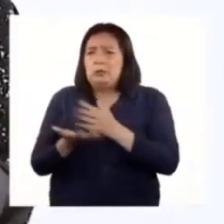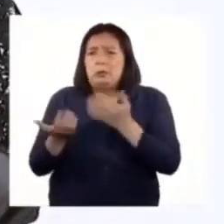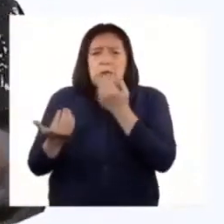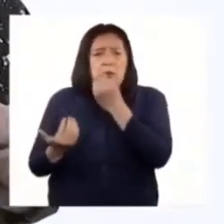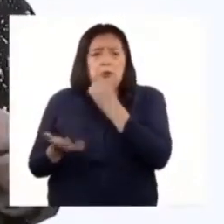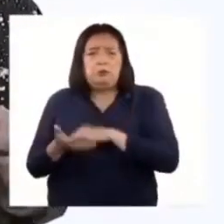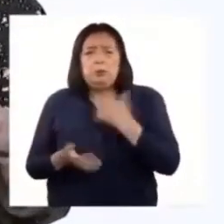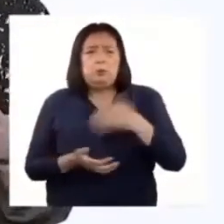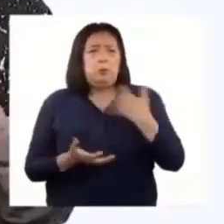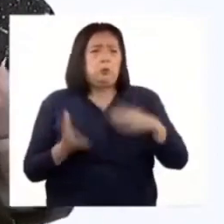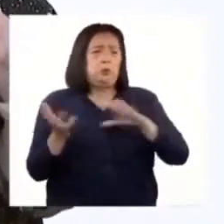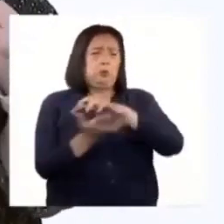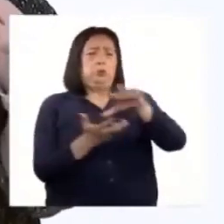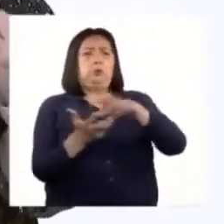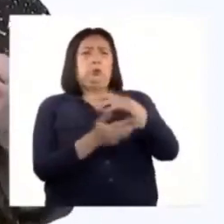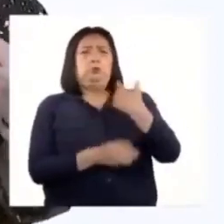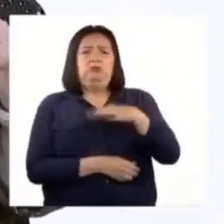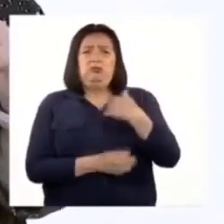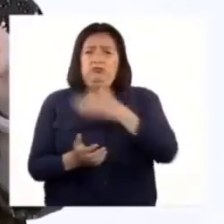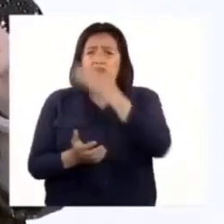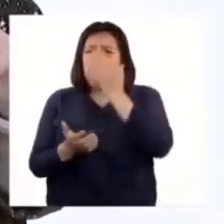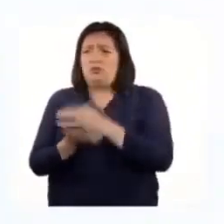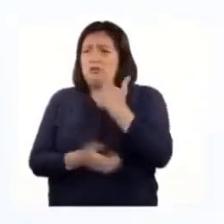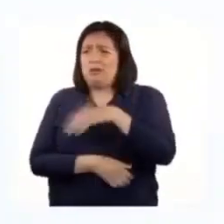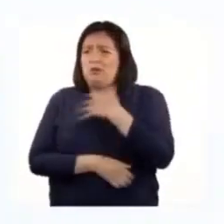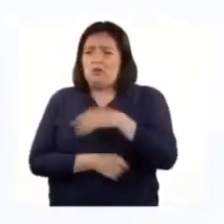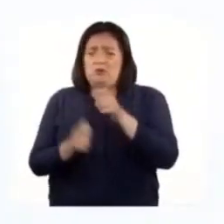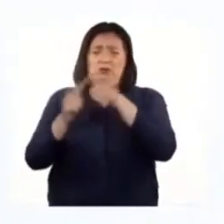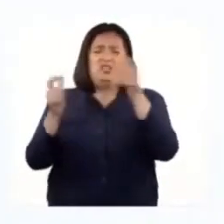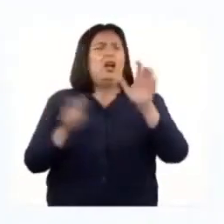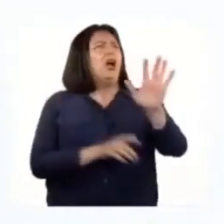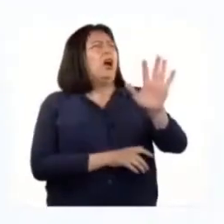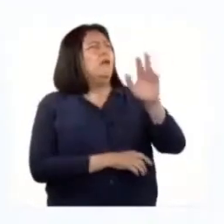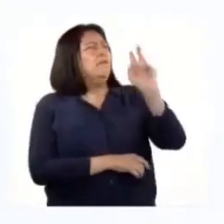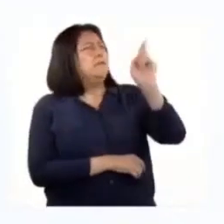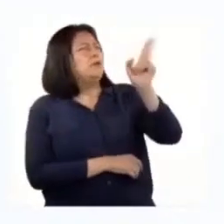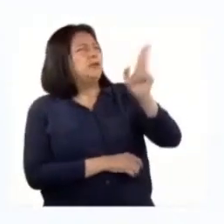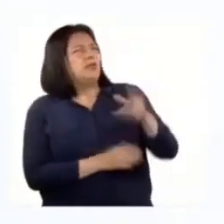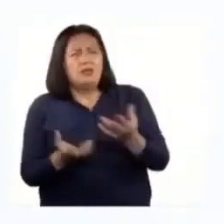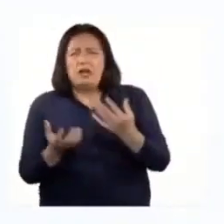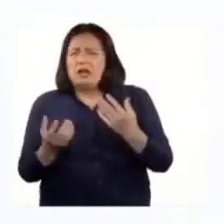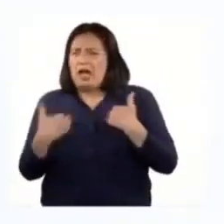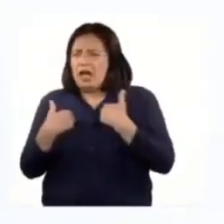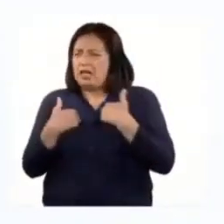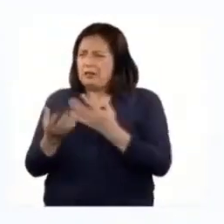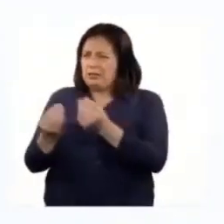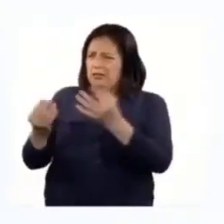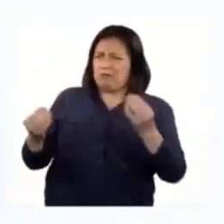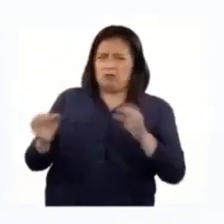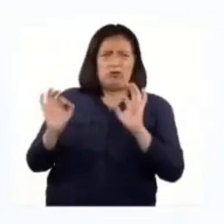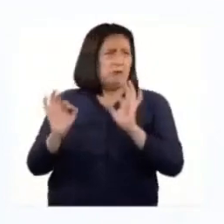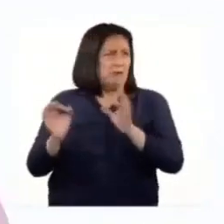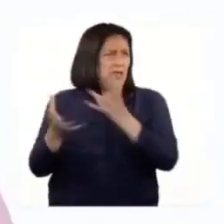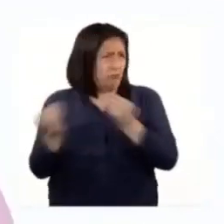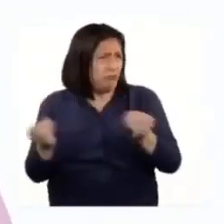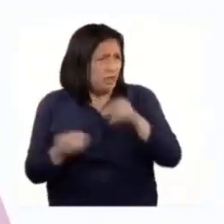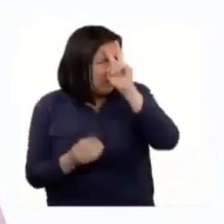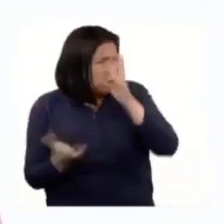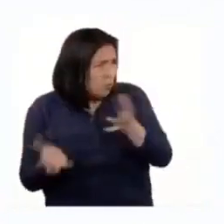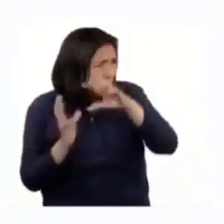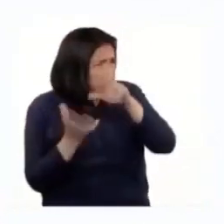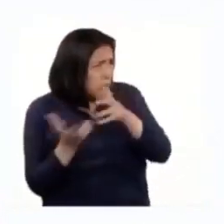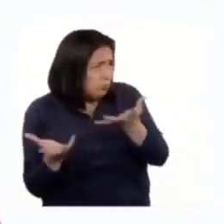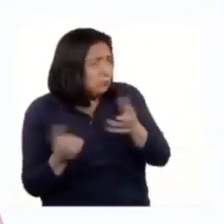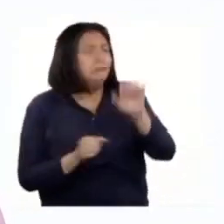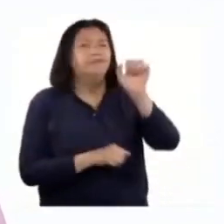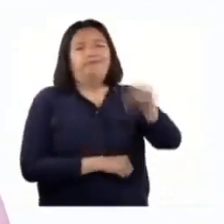alimento y todo se alteraría. Esto es un problema muy serio. Pero profe, ¿hay muchos animales en peligro de extinción en el mundo y en el Perú? Tal